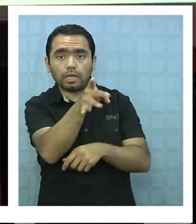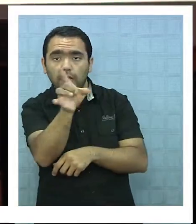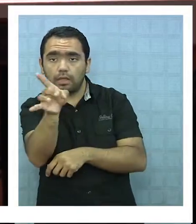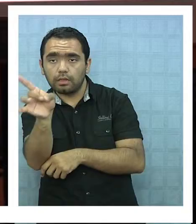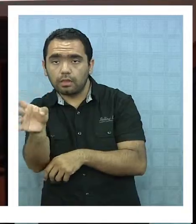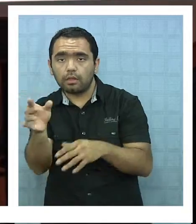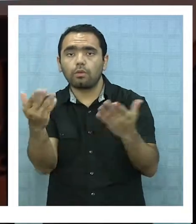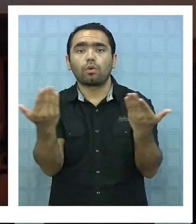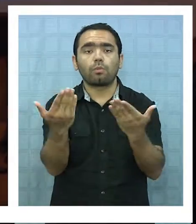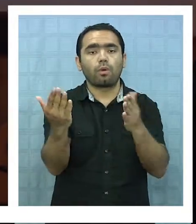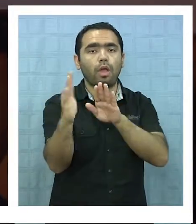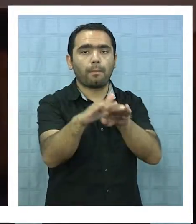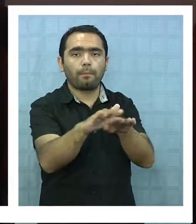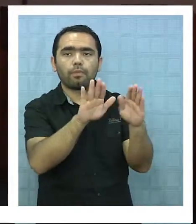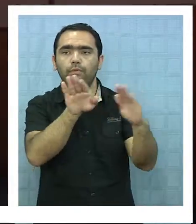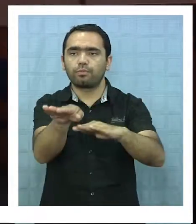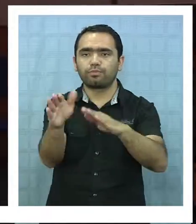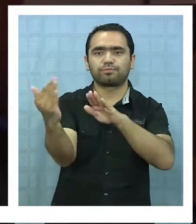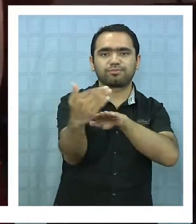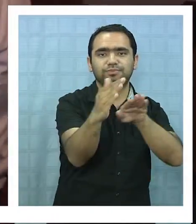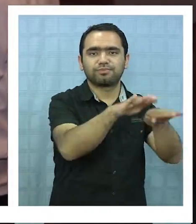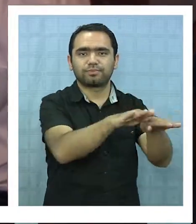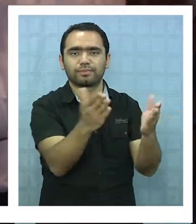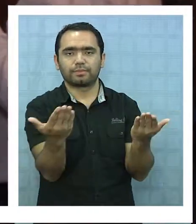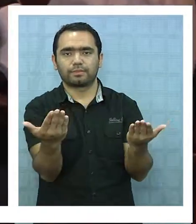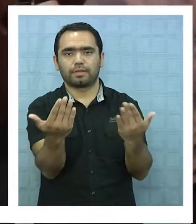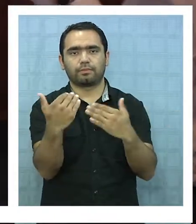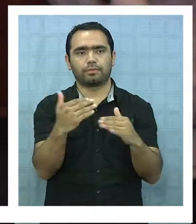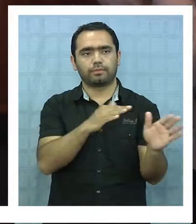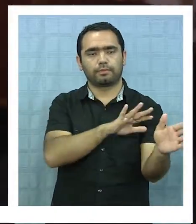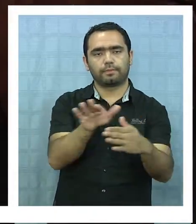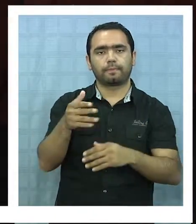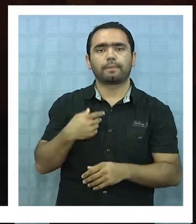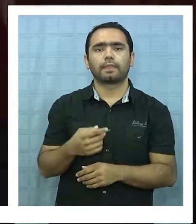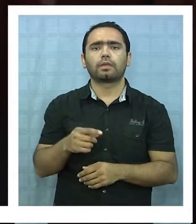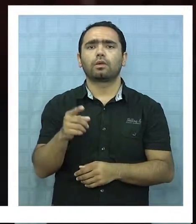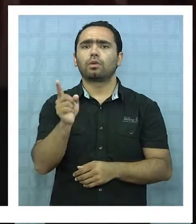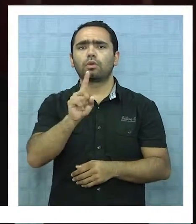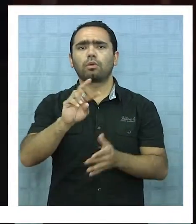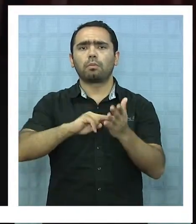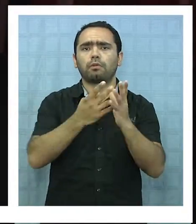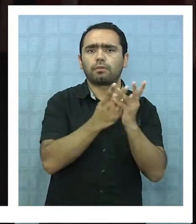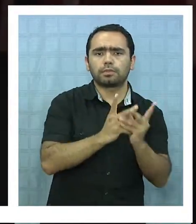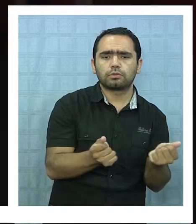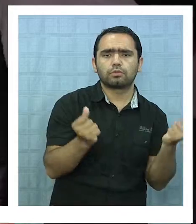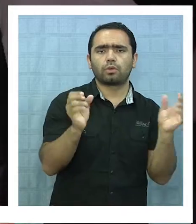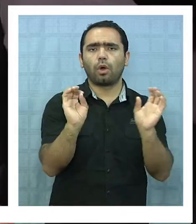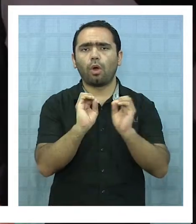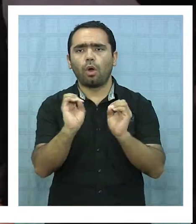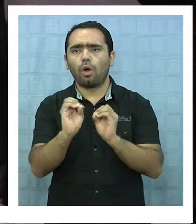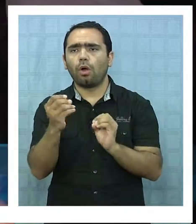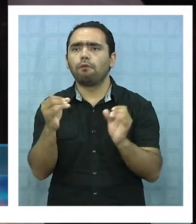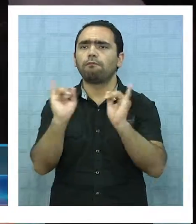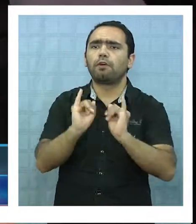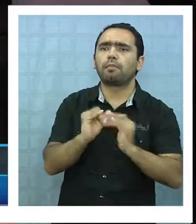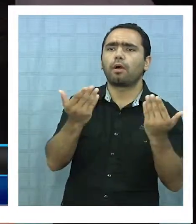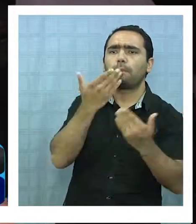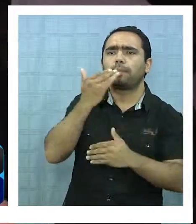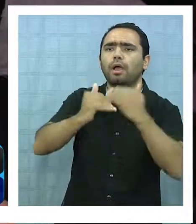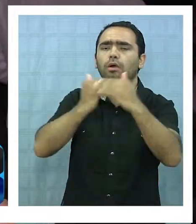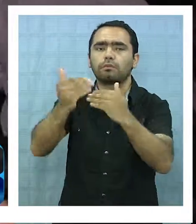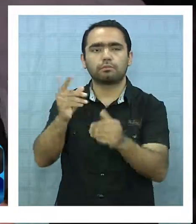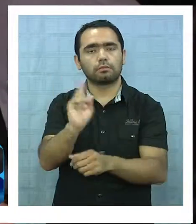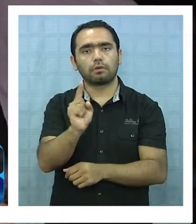redes de apoyo a través de la asociatividad. No nos están dando soluciones, no nos están dando recetas, sino que nos están llamando a